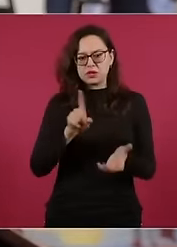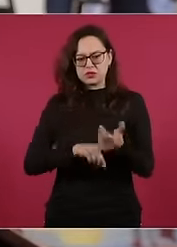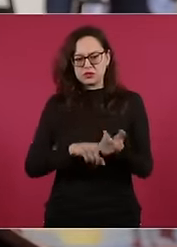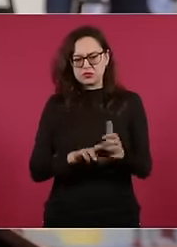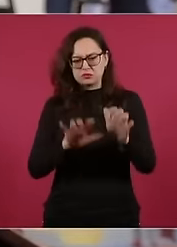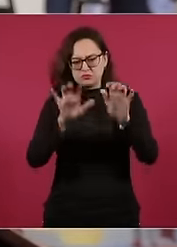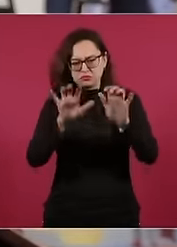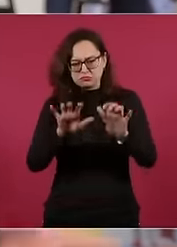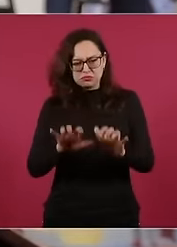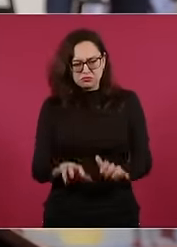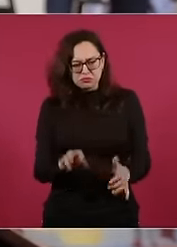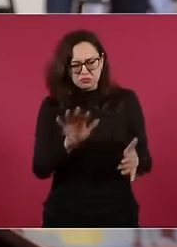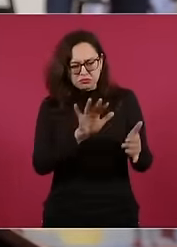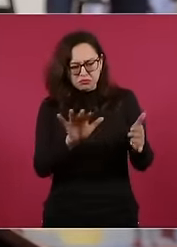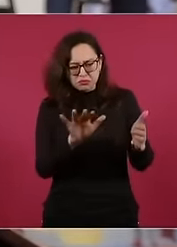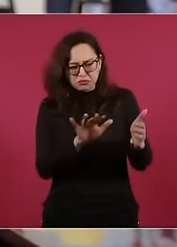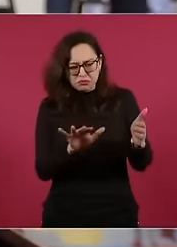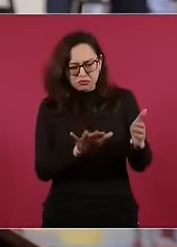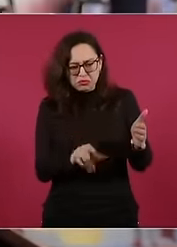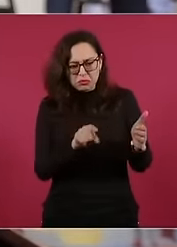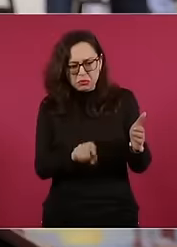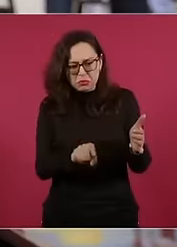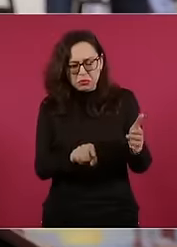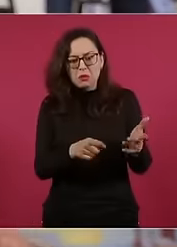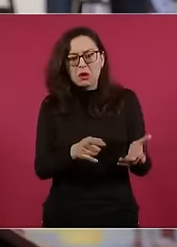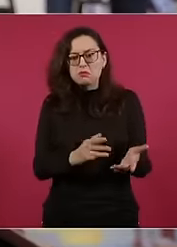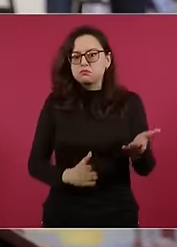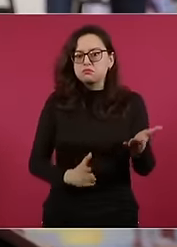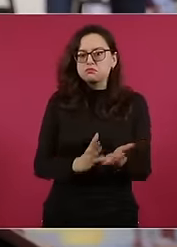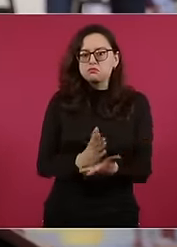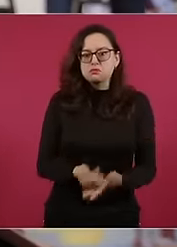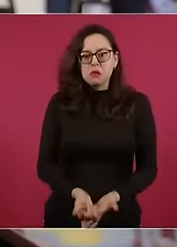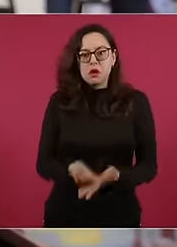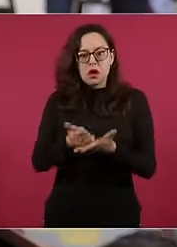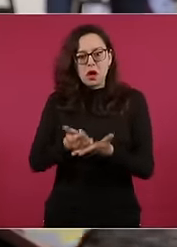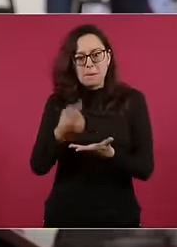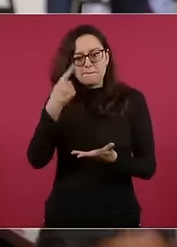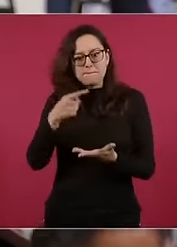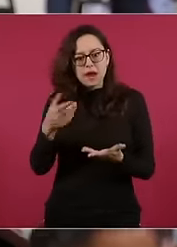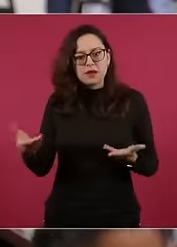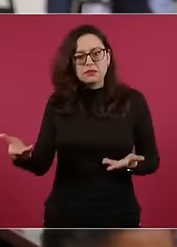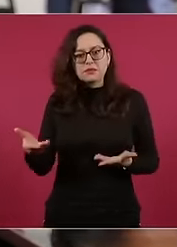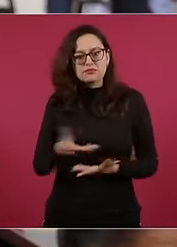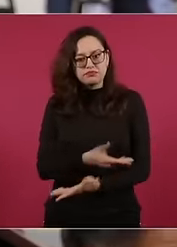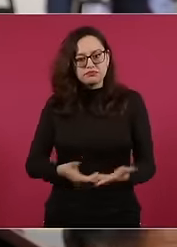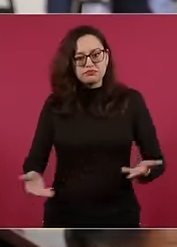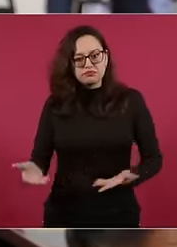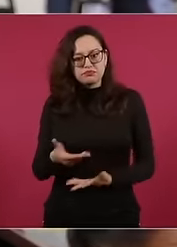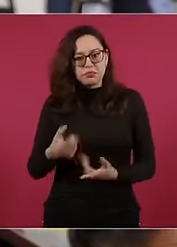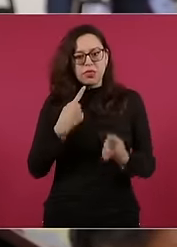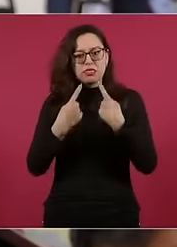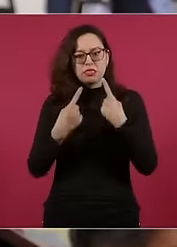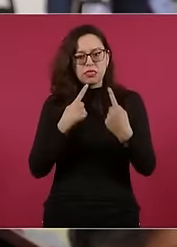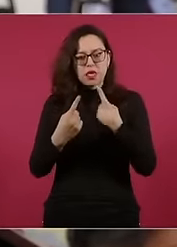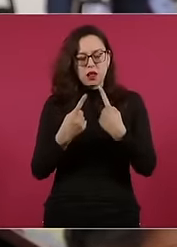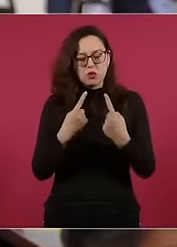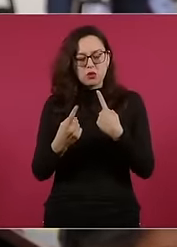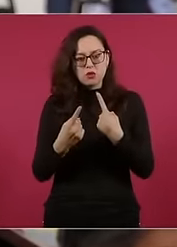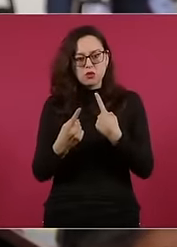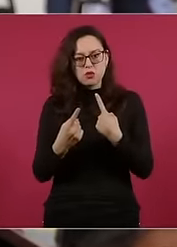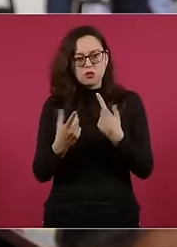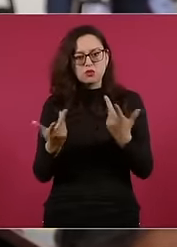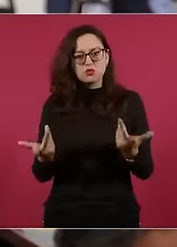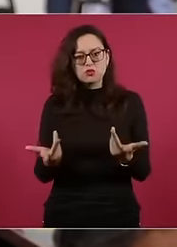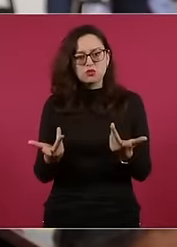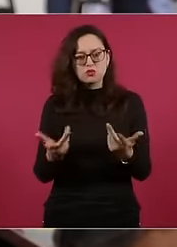habla de que ayudarán al diálogo, bueno, colaborarán, están dispuestos a colaborar para el diálogo en la situación